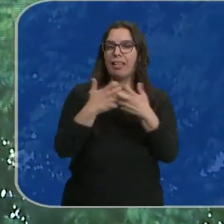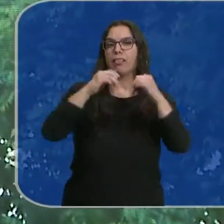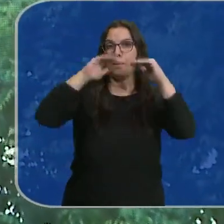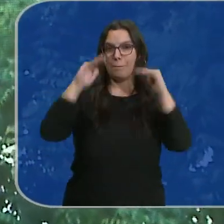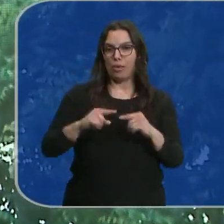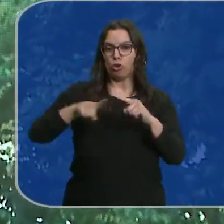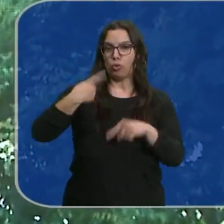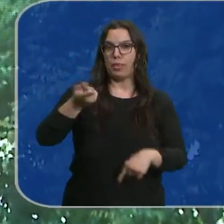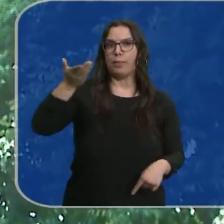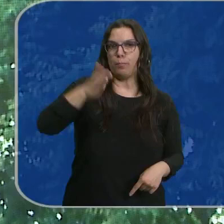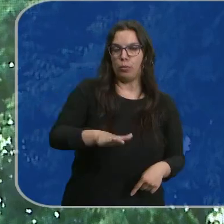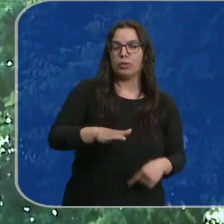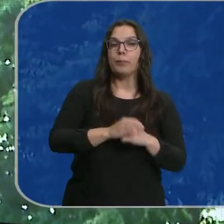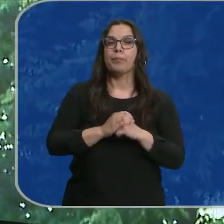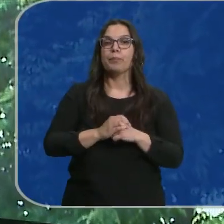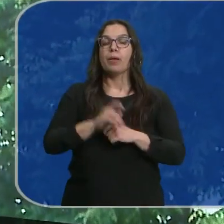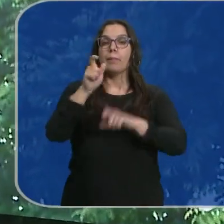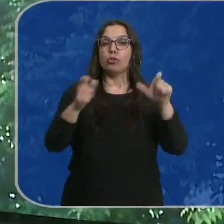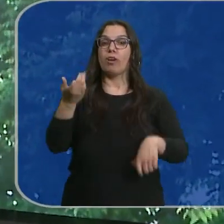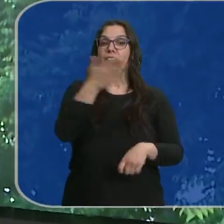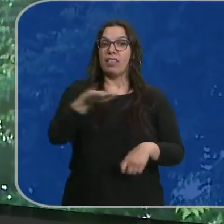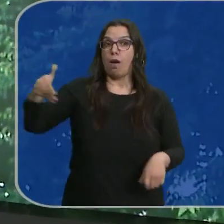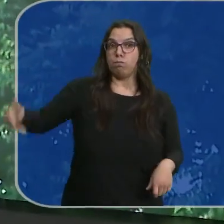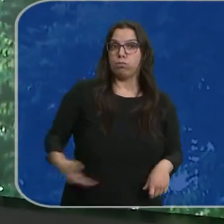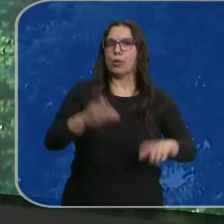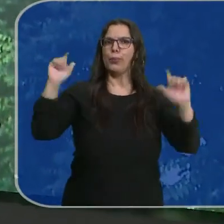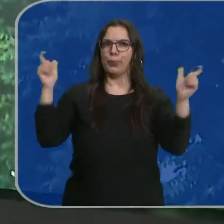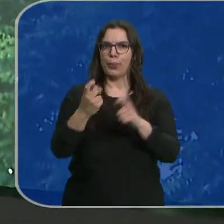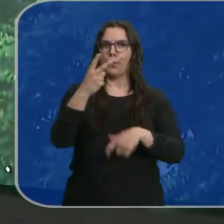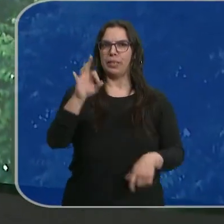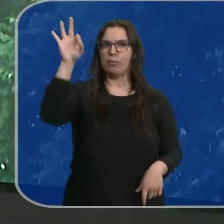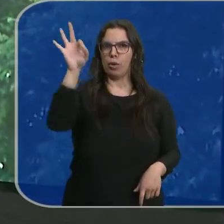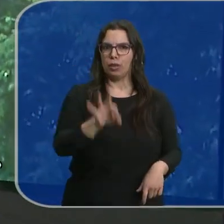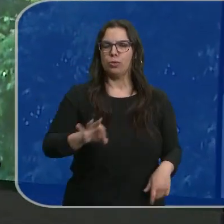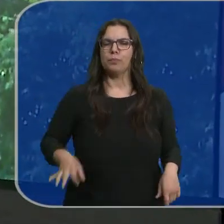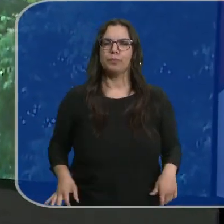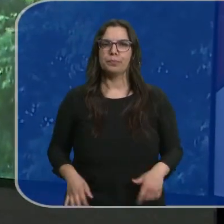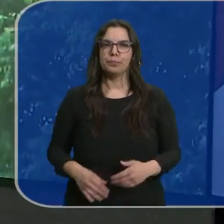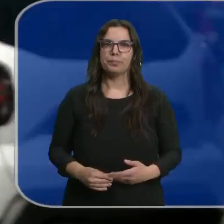mortales en el centro de las capitales. El número de muertos ha bajado más de un 20%. Ana Duarte.